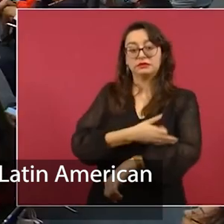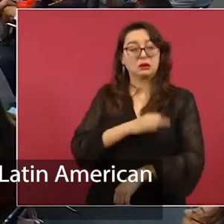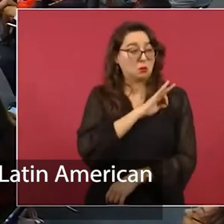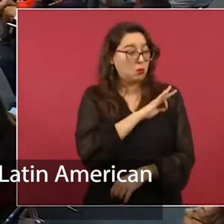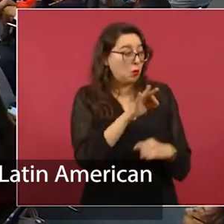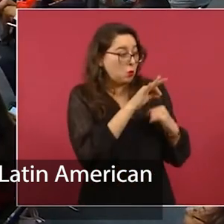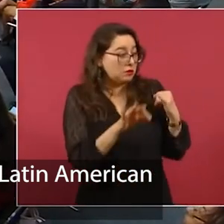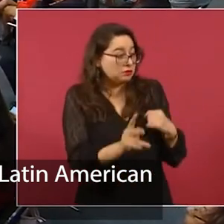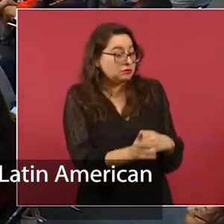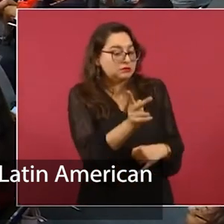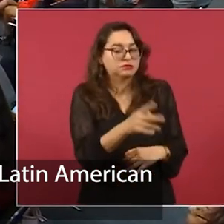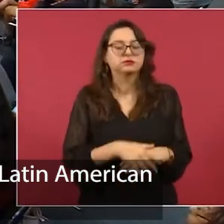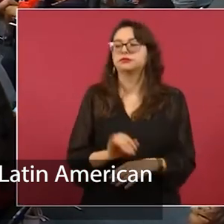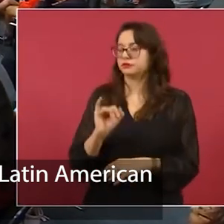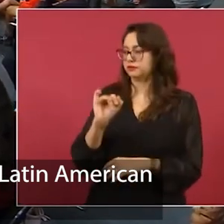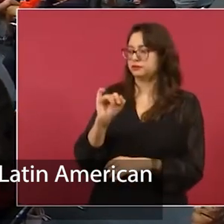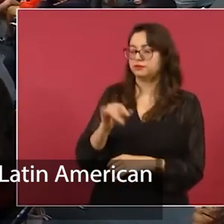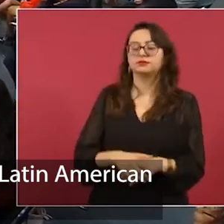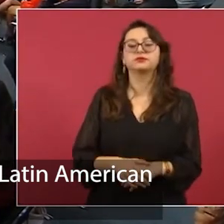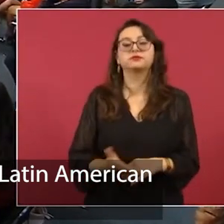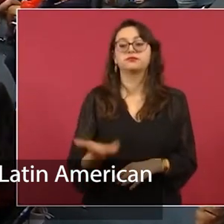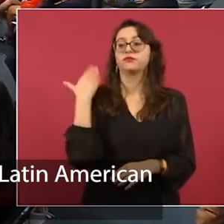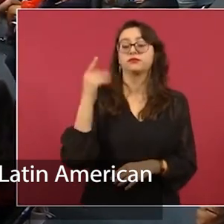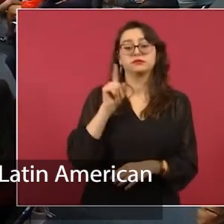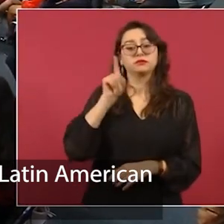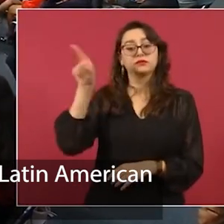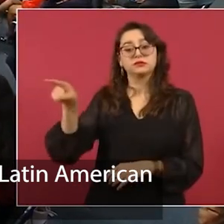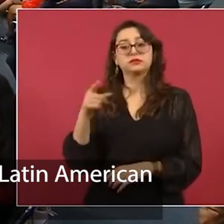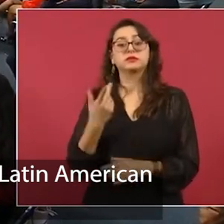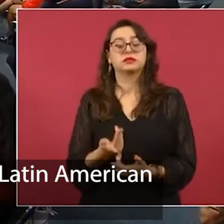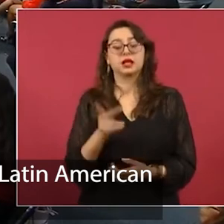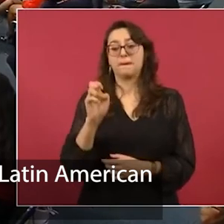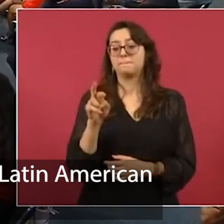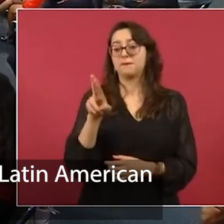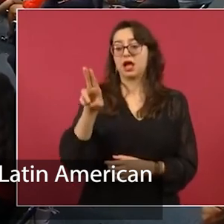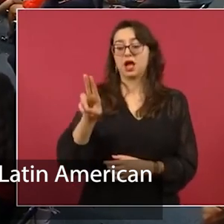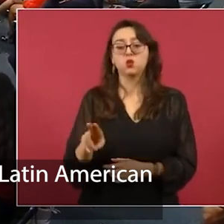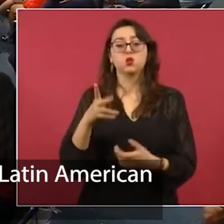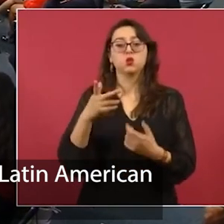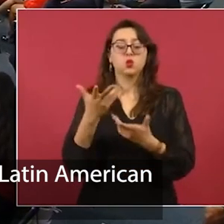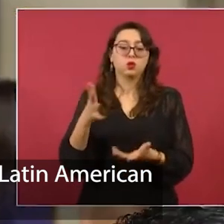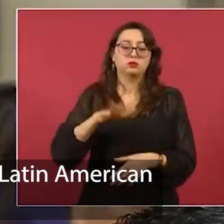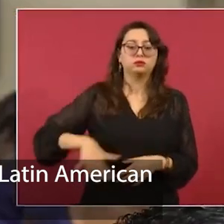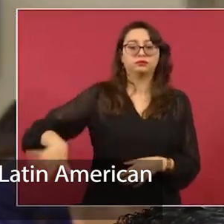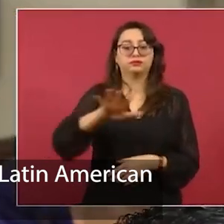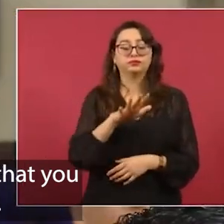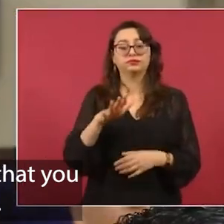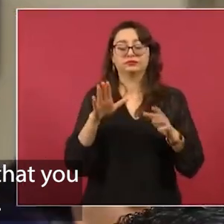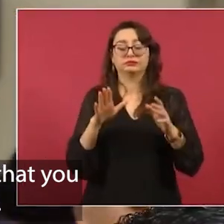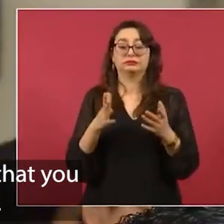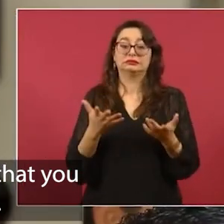Bueno, hace unos días estábamos reunidos en Lima, Perú, un grupo de referentes de la extrema derecha del continente y también de España.